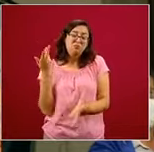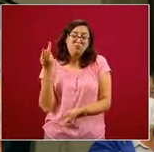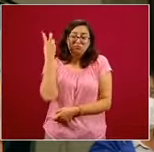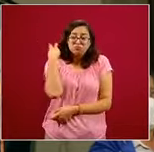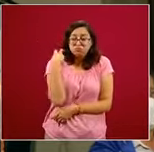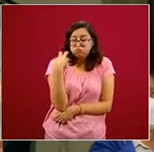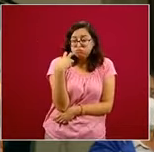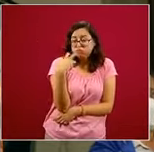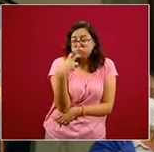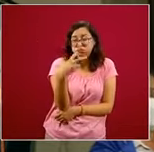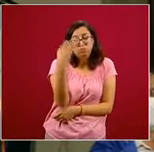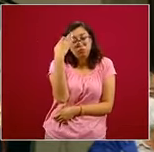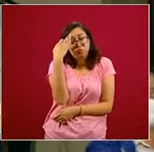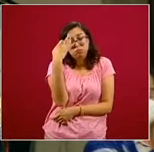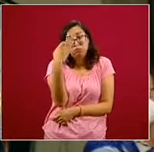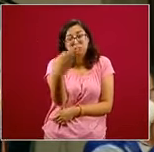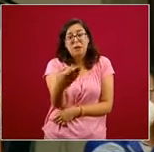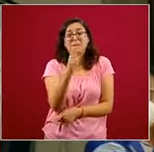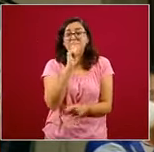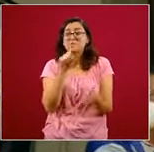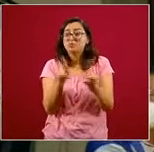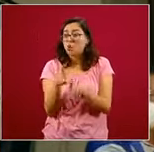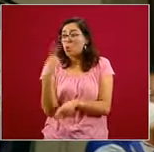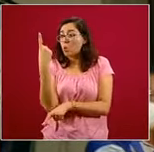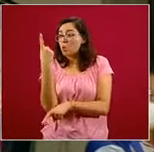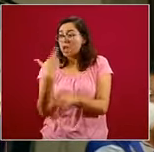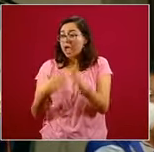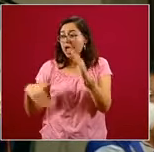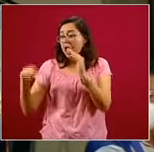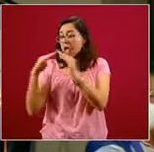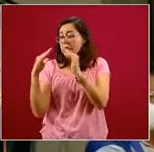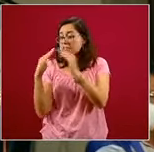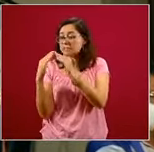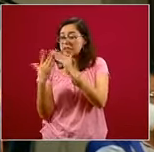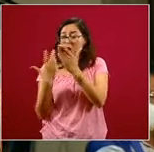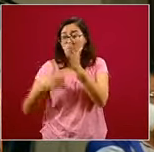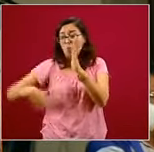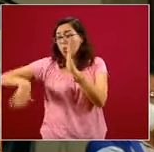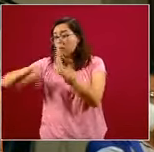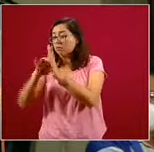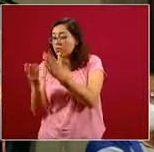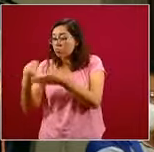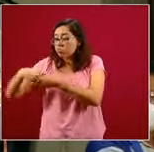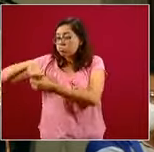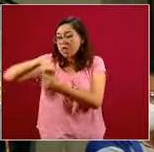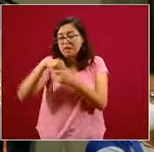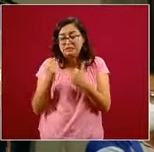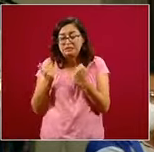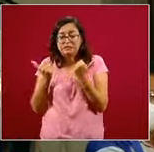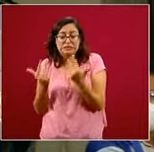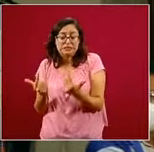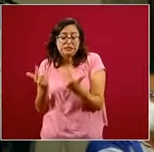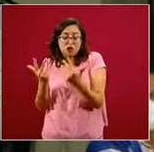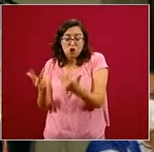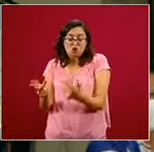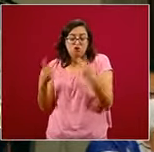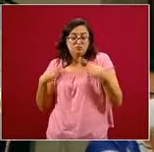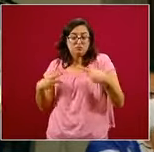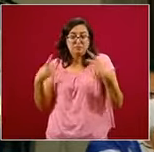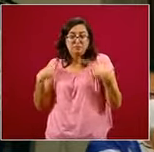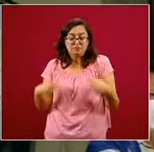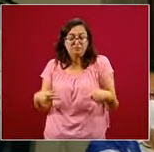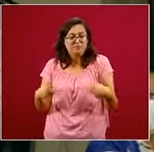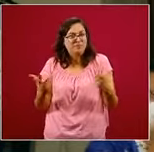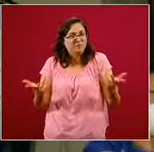más altos, siete, ocho personas en una sola casa. Encontramos viviendas, que esto ya parecería